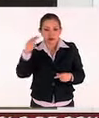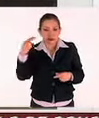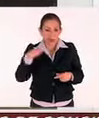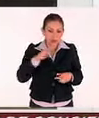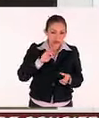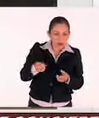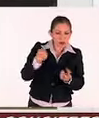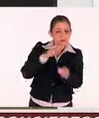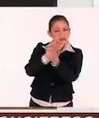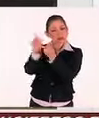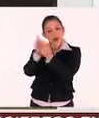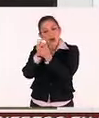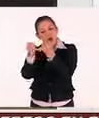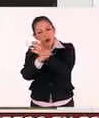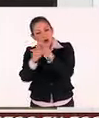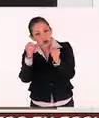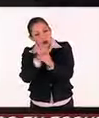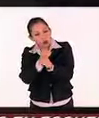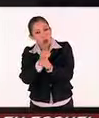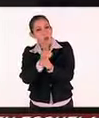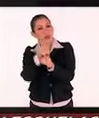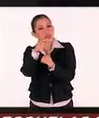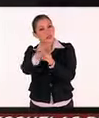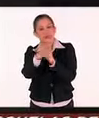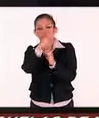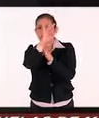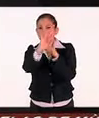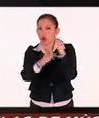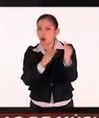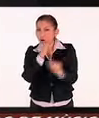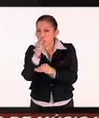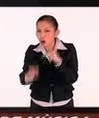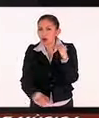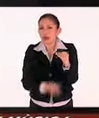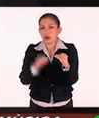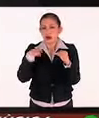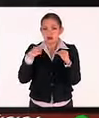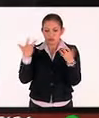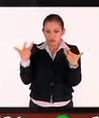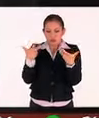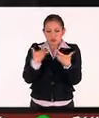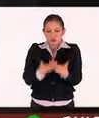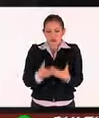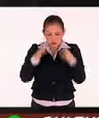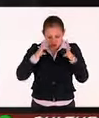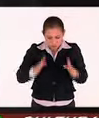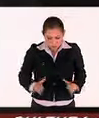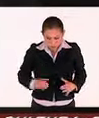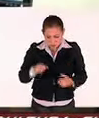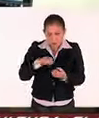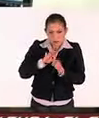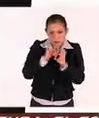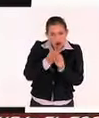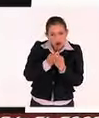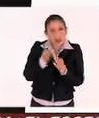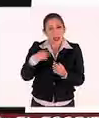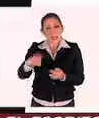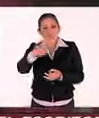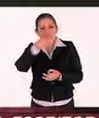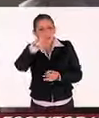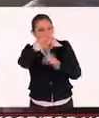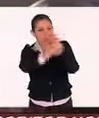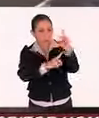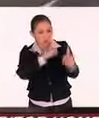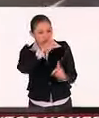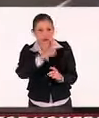interactuar con los objetos, es decir, todas las cuestiones de ergonomía, las cuestiones de medicina del